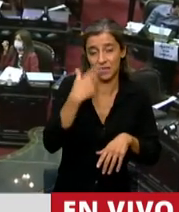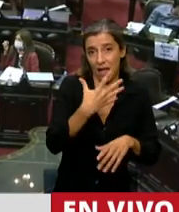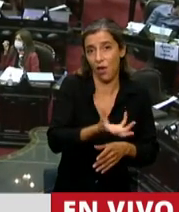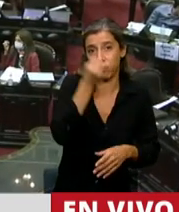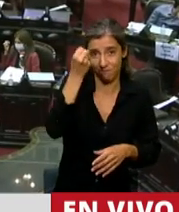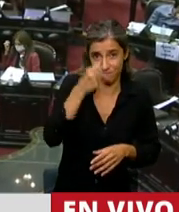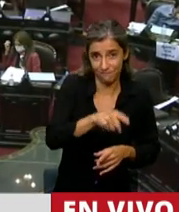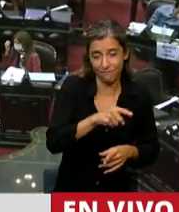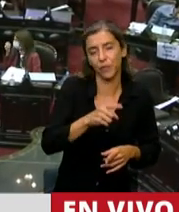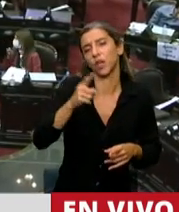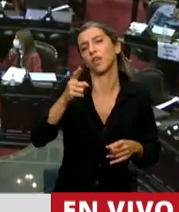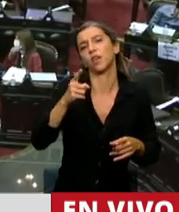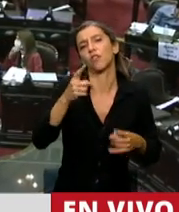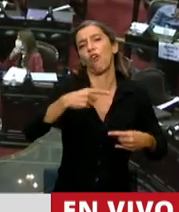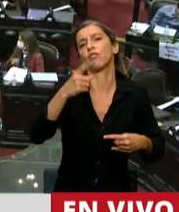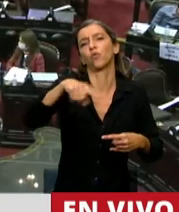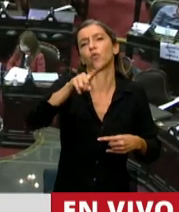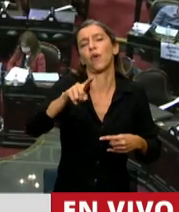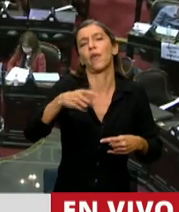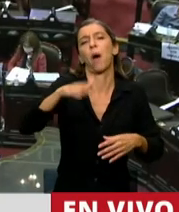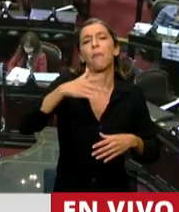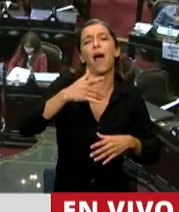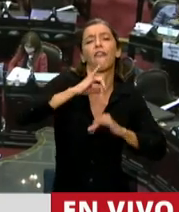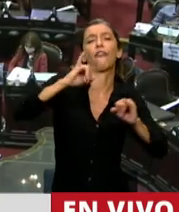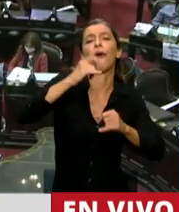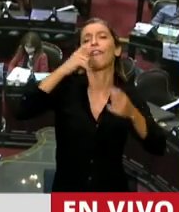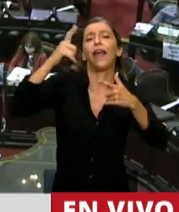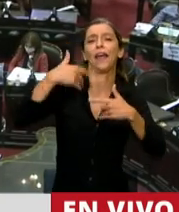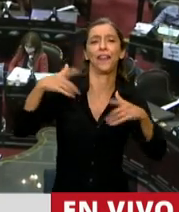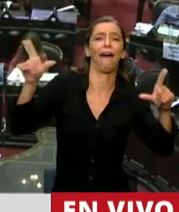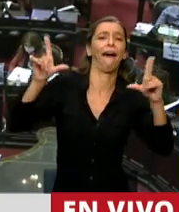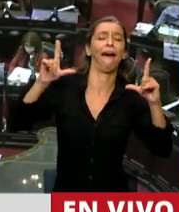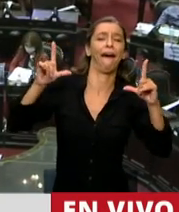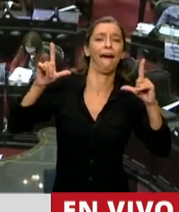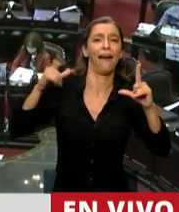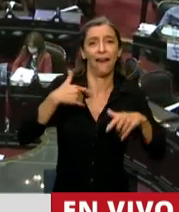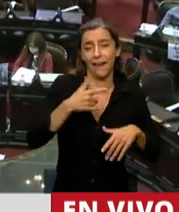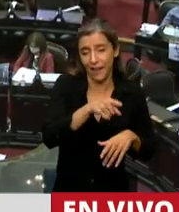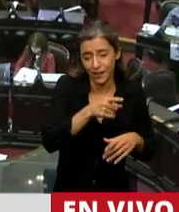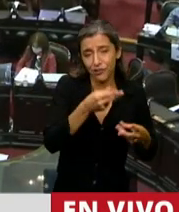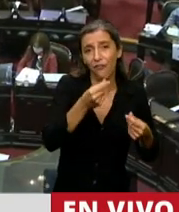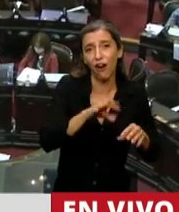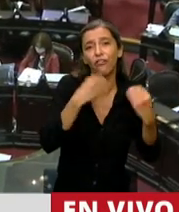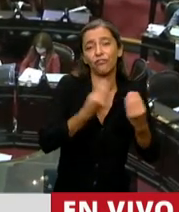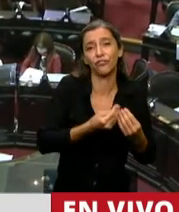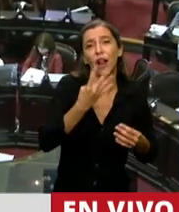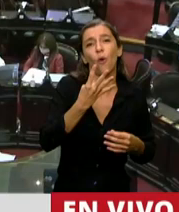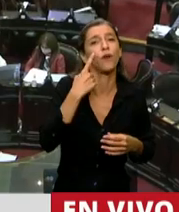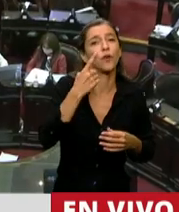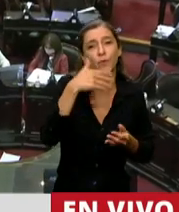zaraza firuleta que han armado nacional y popular vale 1.400 millones de dólares. De eso os hablo.